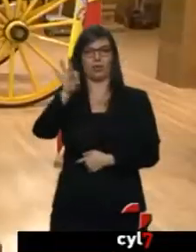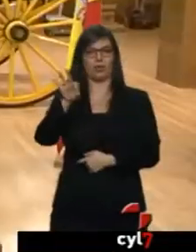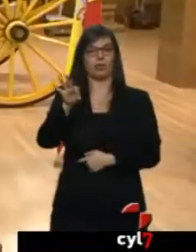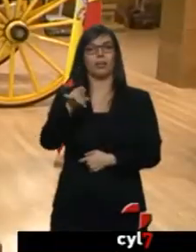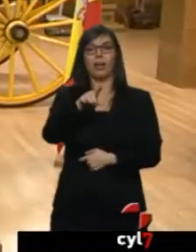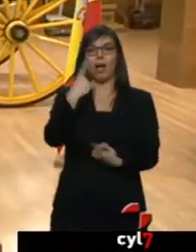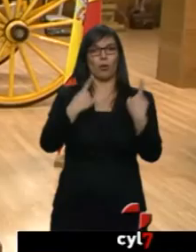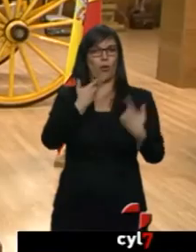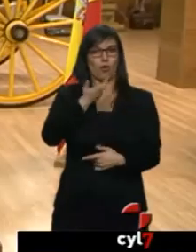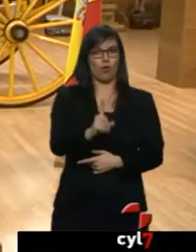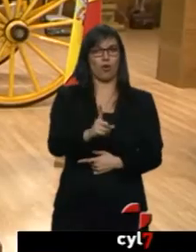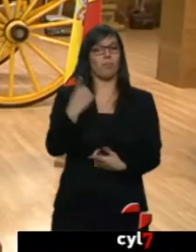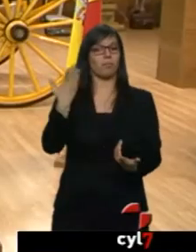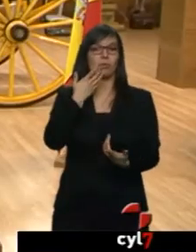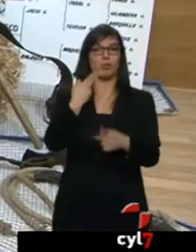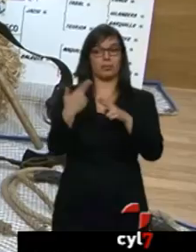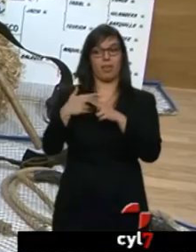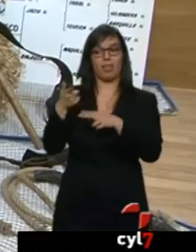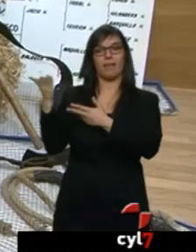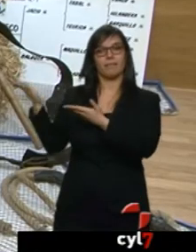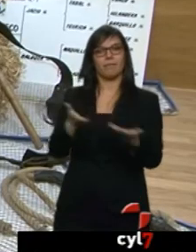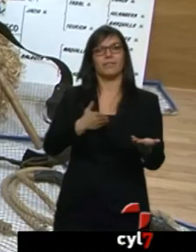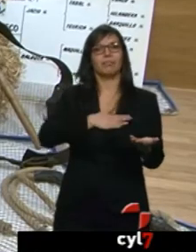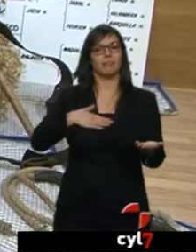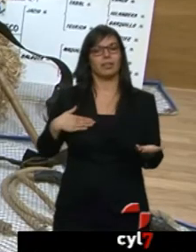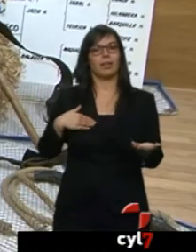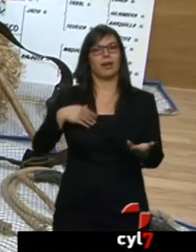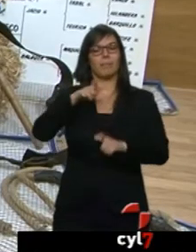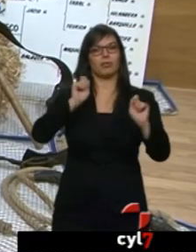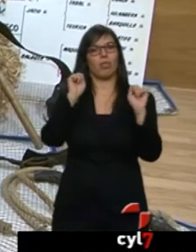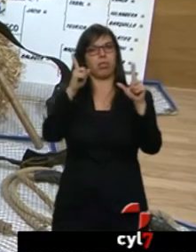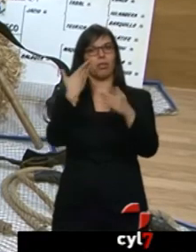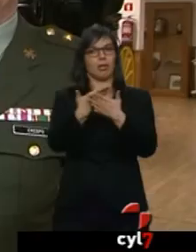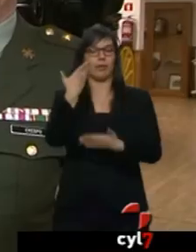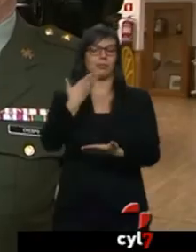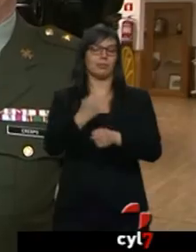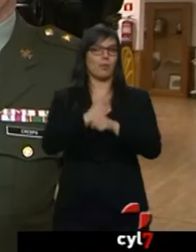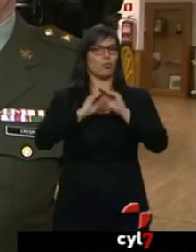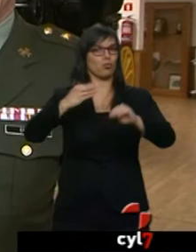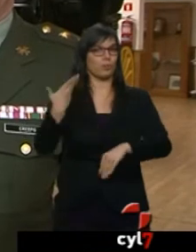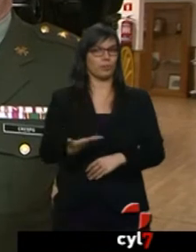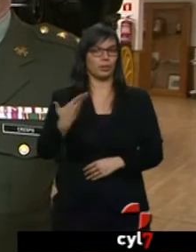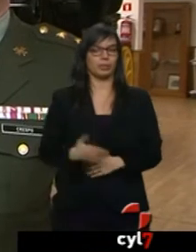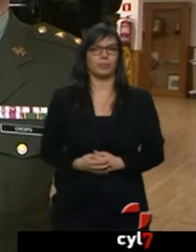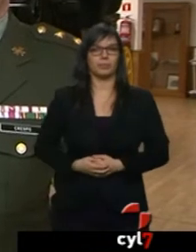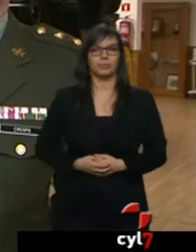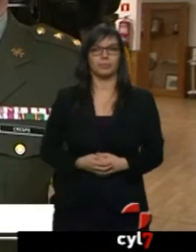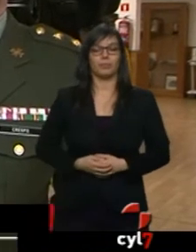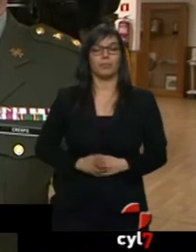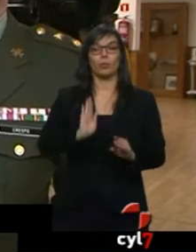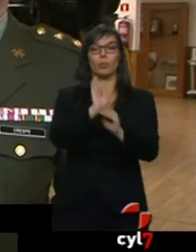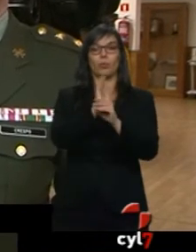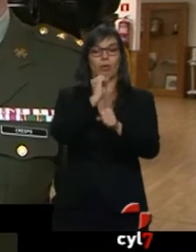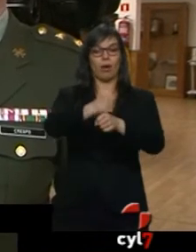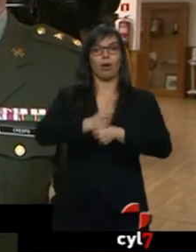actividades como esta pretende hacer ver la importancia de las labores que aquí realizan. El suministro de caballos a distintas